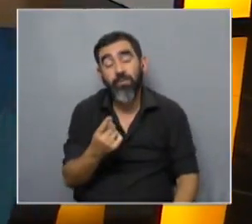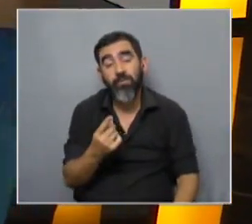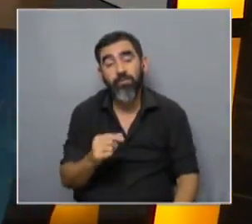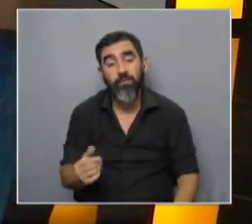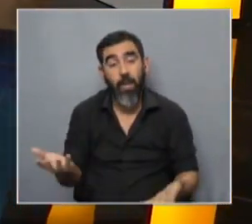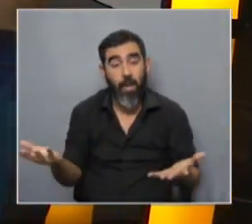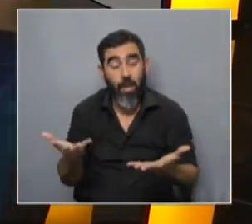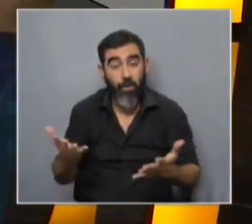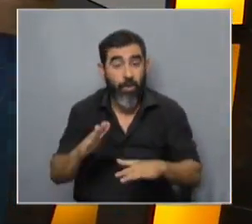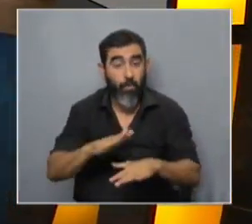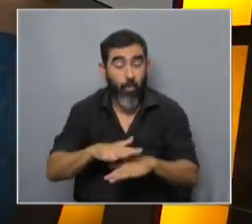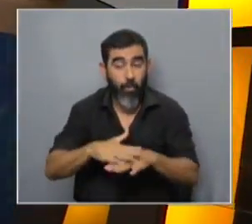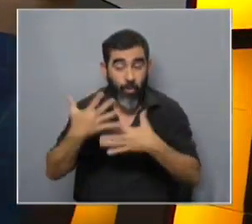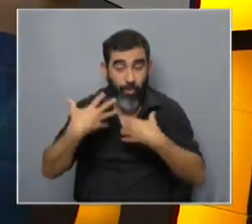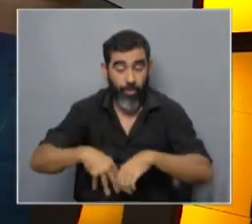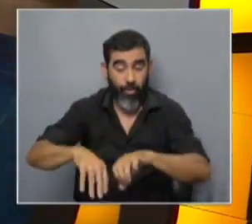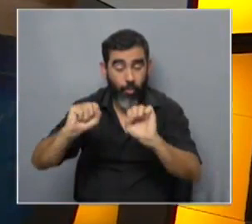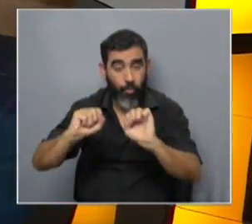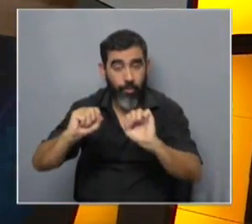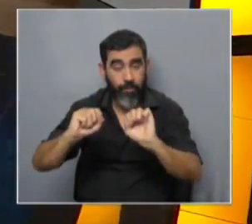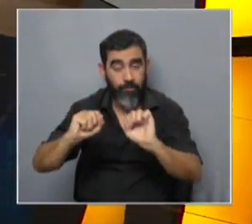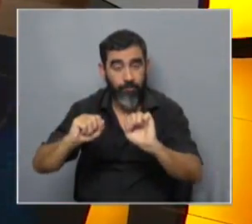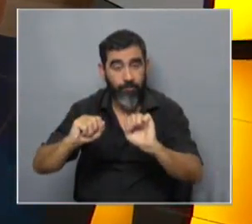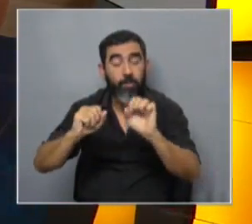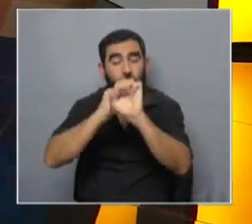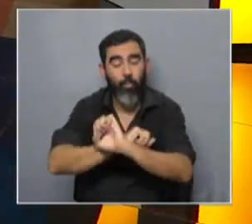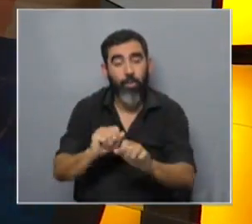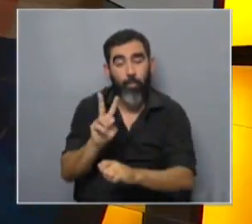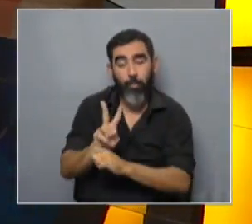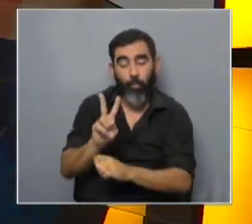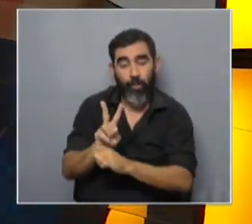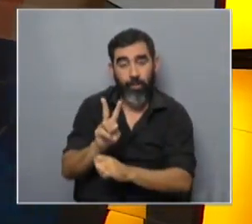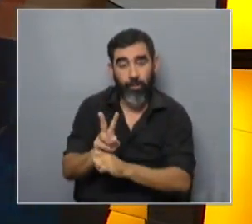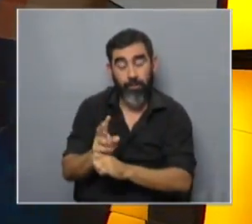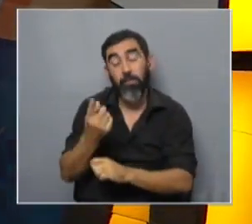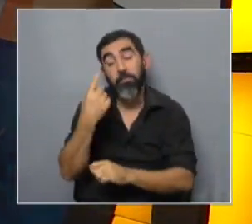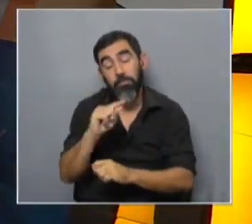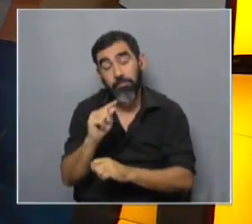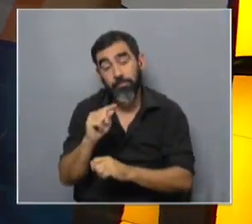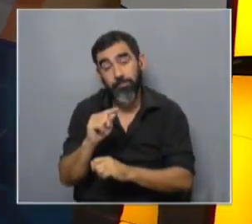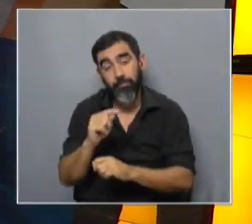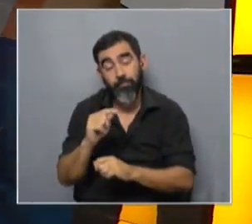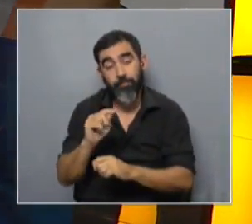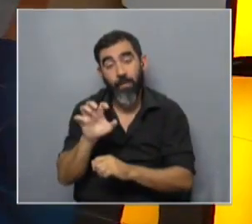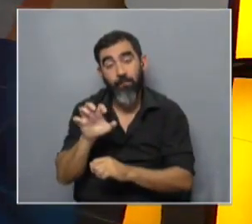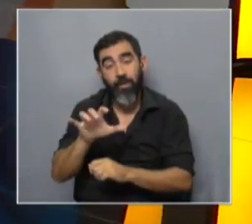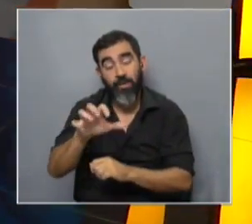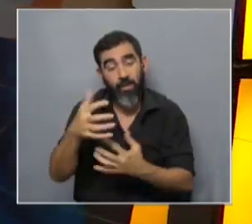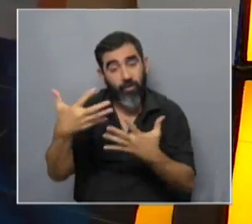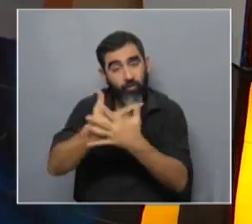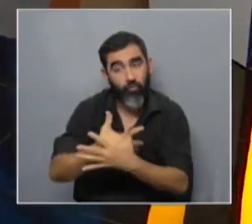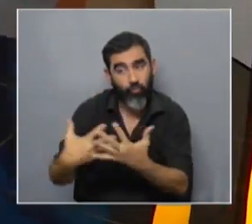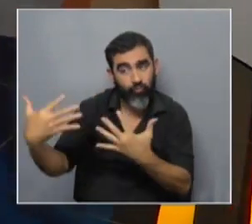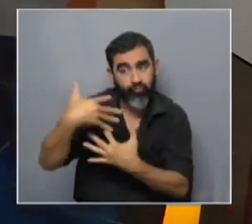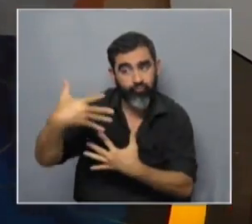del momento en que se descubrió que era un sistema inmunológico, es que tú puedes proteger, por lo tanto, a bacterias que sufren el ataque